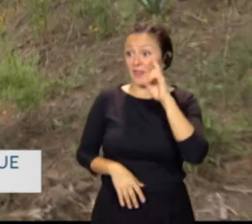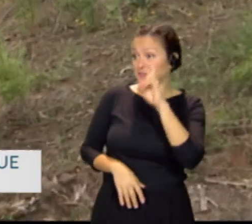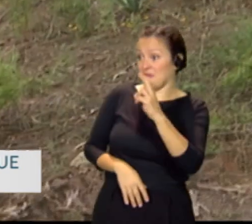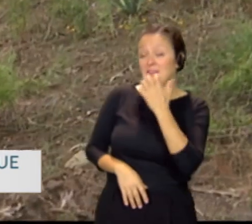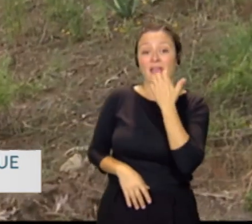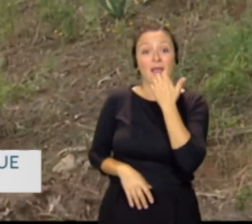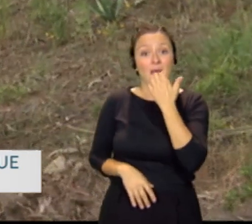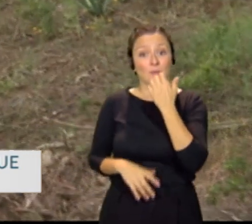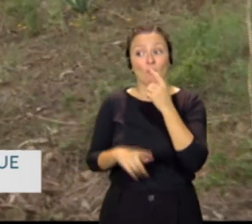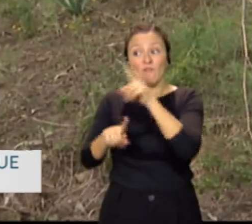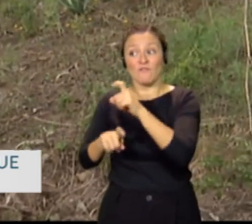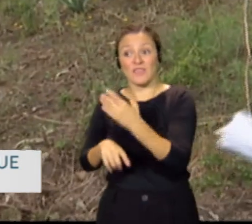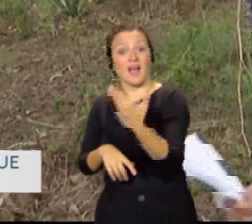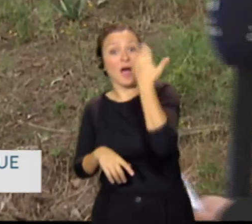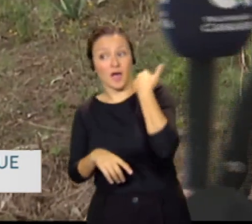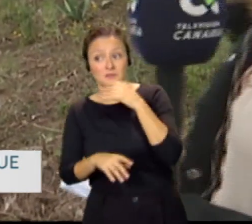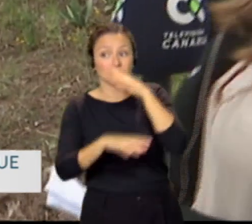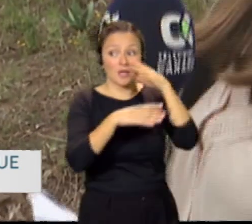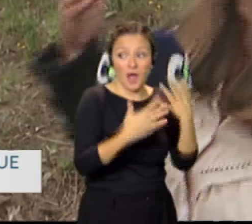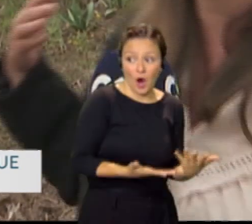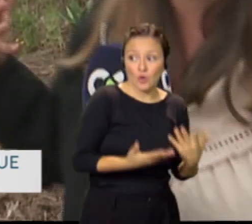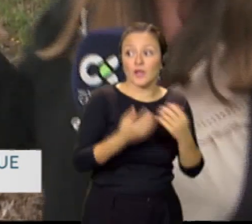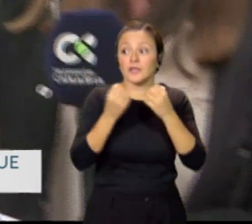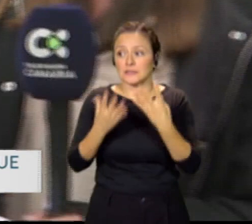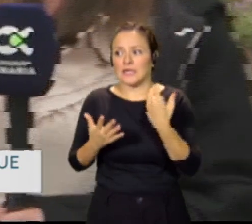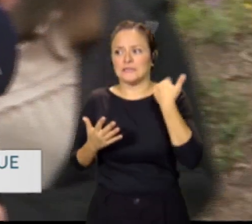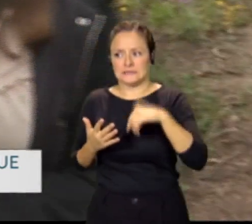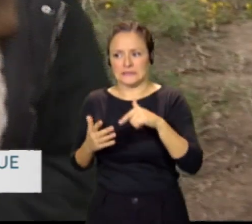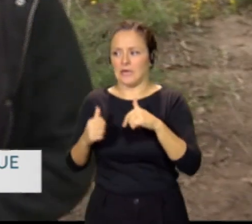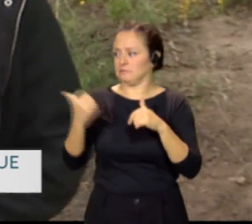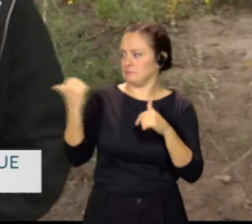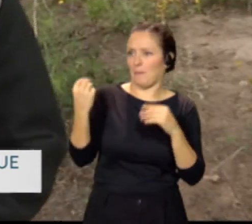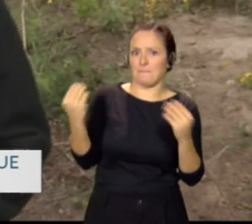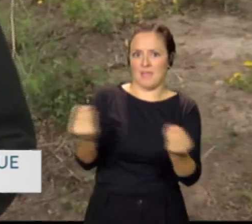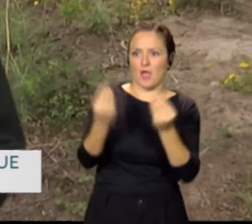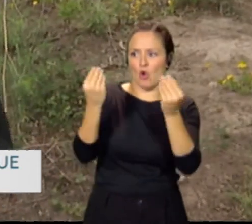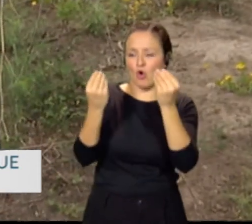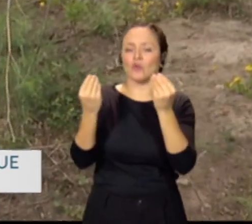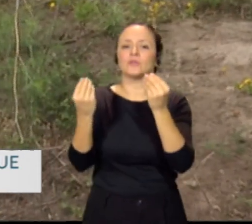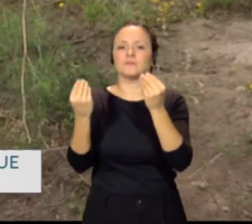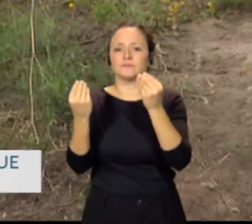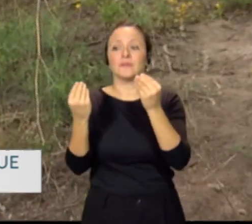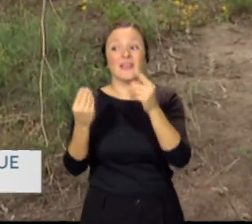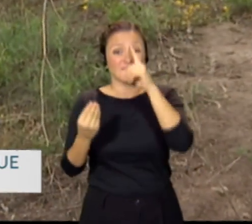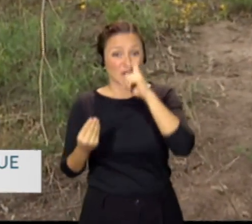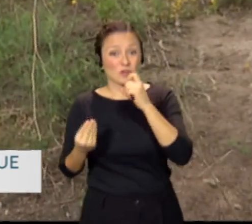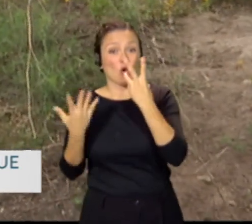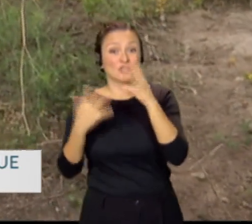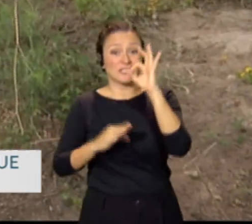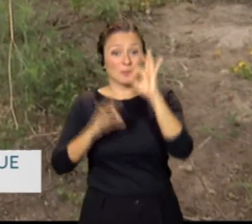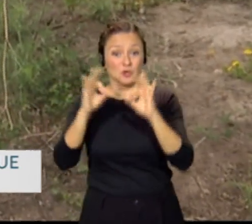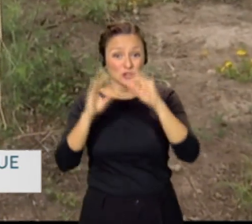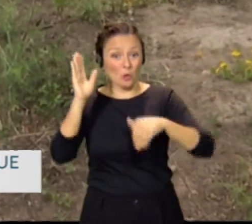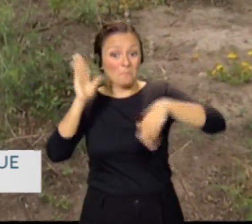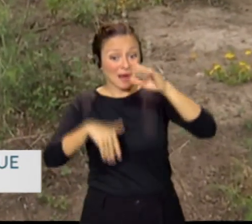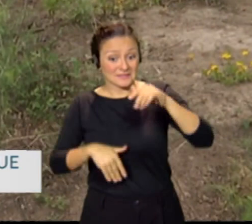finca de cómo estaba antes a cómo está ahora, que ya se encuentra mejorada. Recordamos, más del 80% de la isla de Gran Canaria está